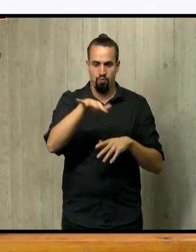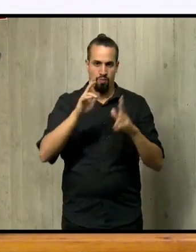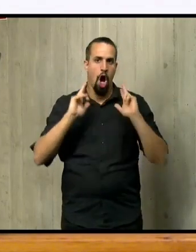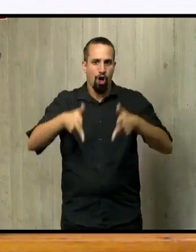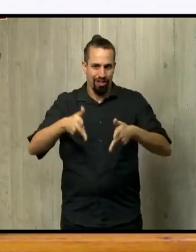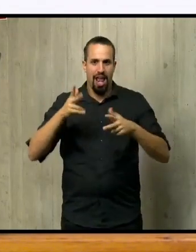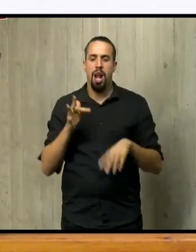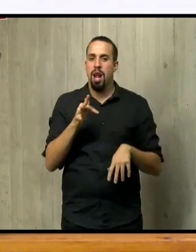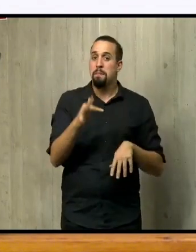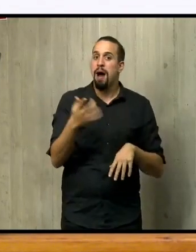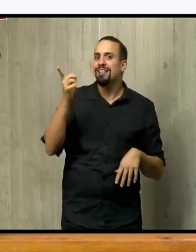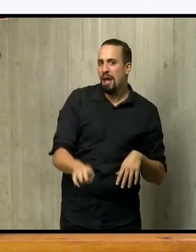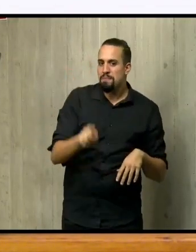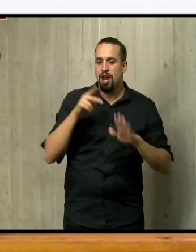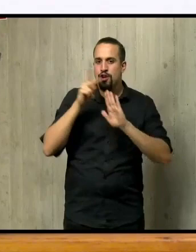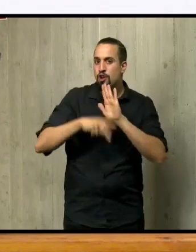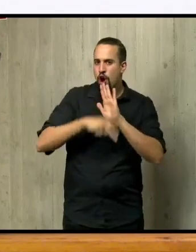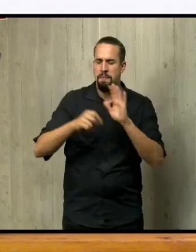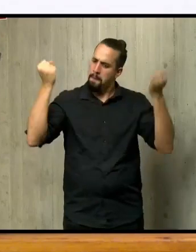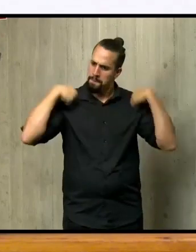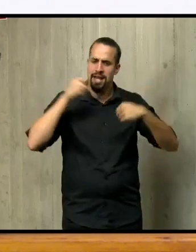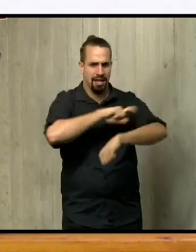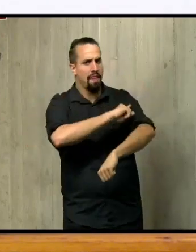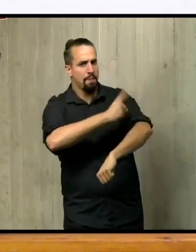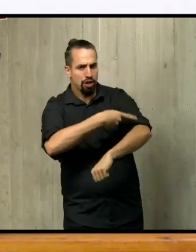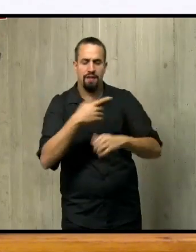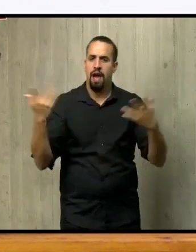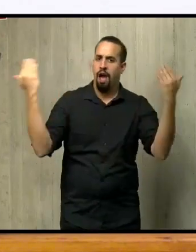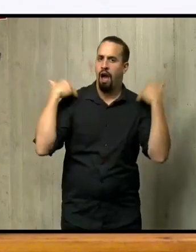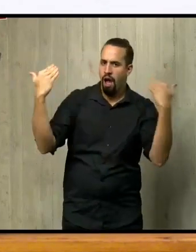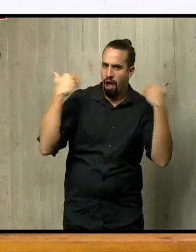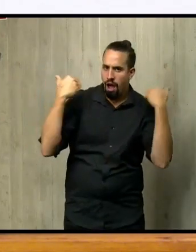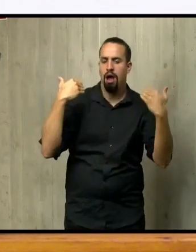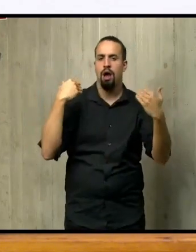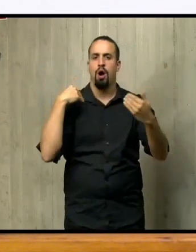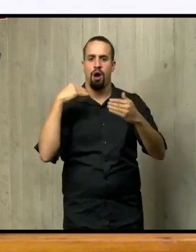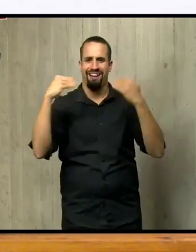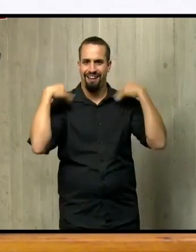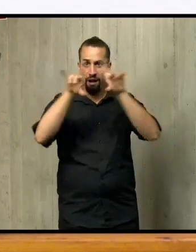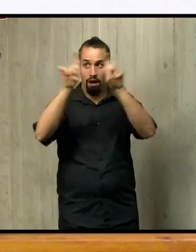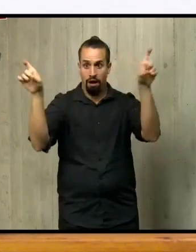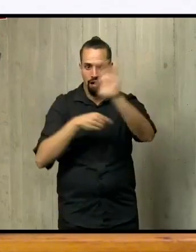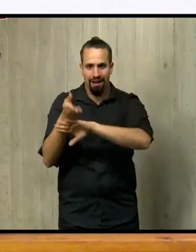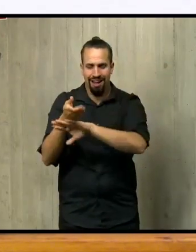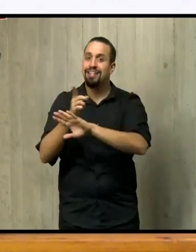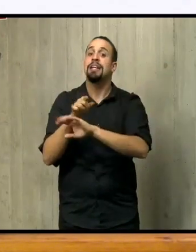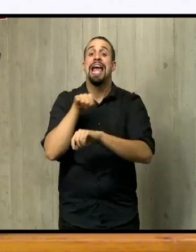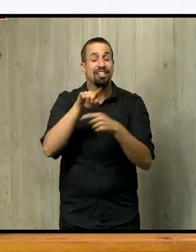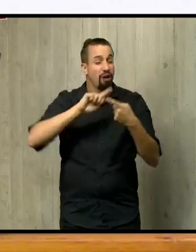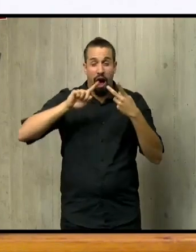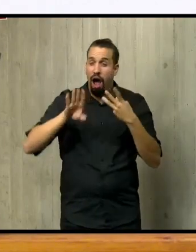ni las normas que regulan la práctica deportiva, el ejercicio físico, el uso de los gimnasios. Nada de eso,